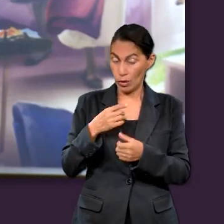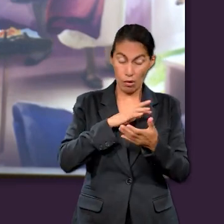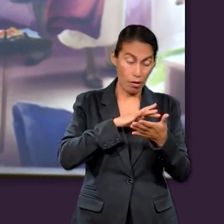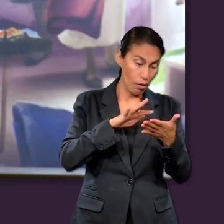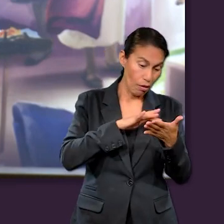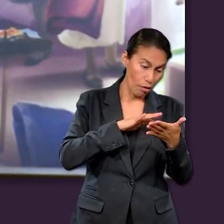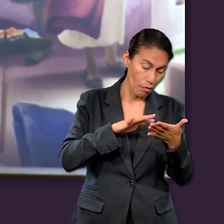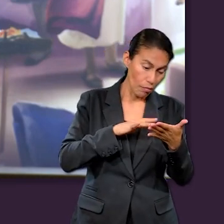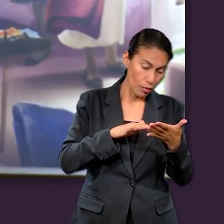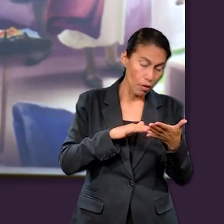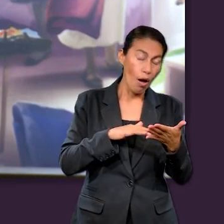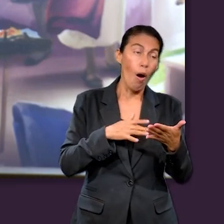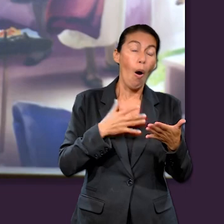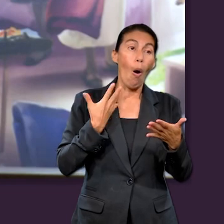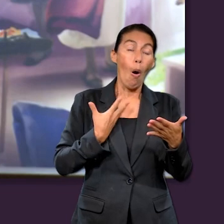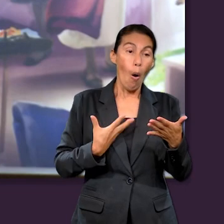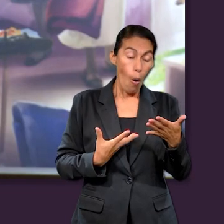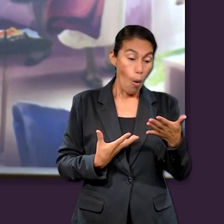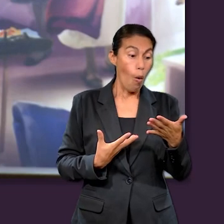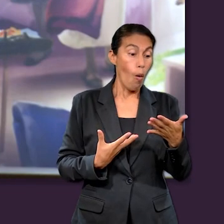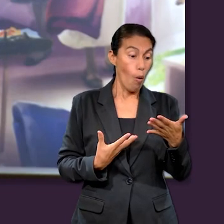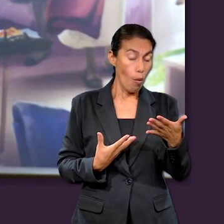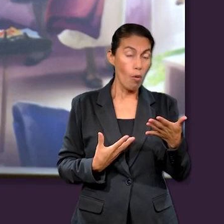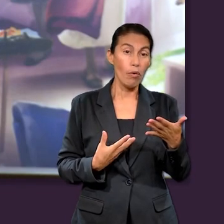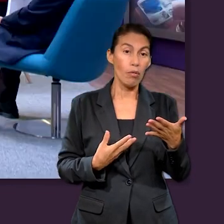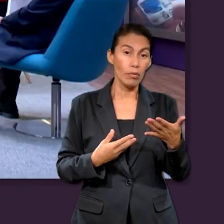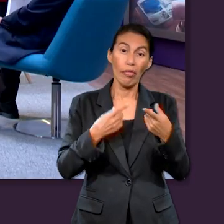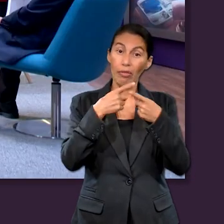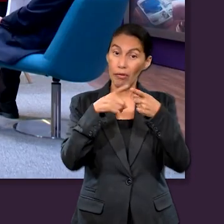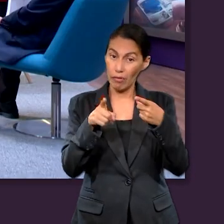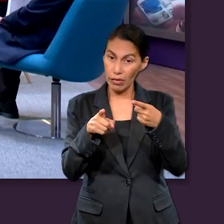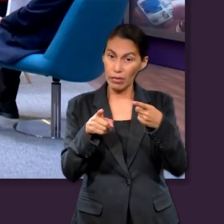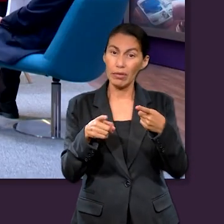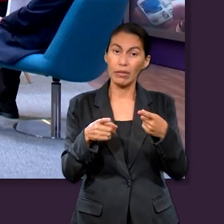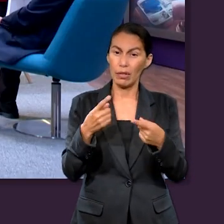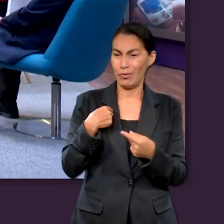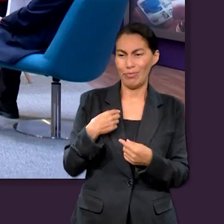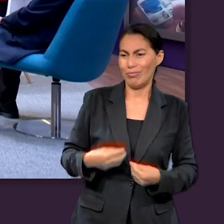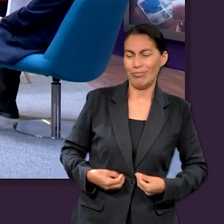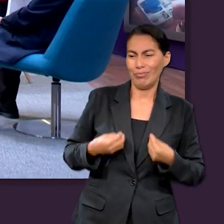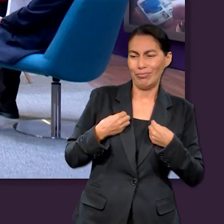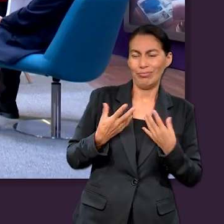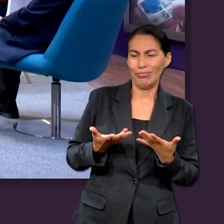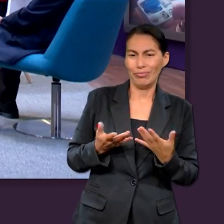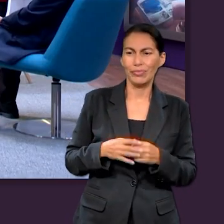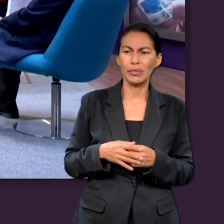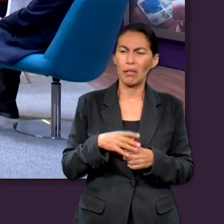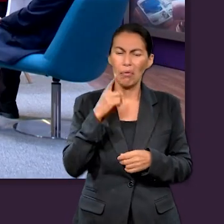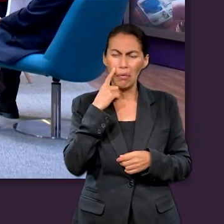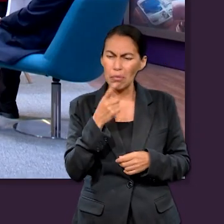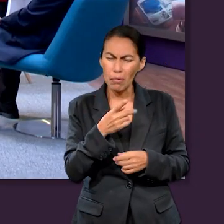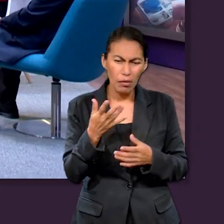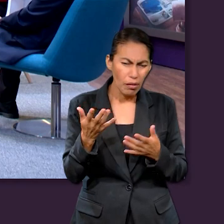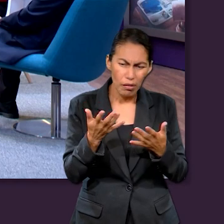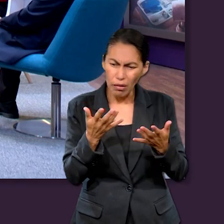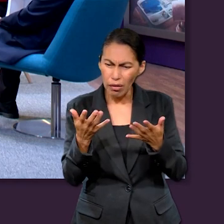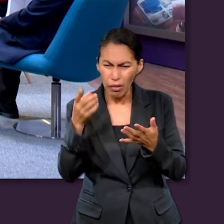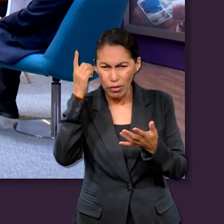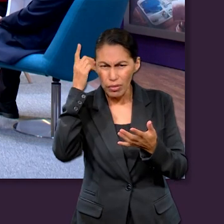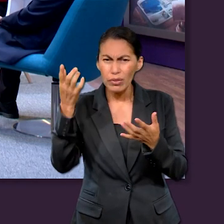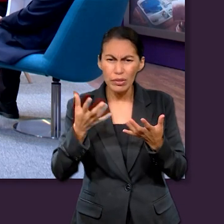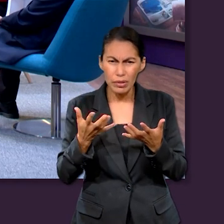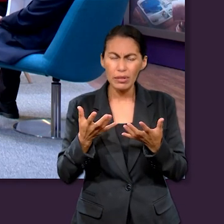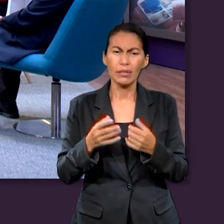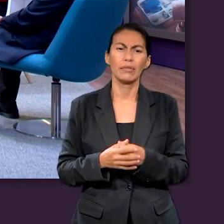época leemos el libro de Job, nos puede parecer asombroso, porque lo vemos desde un punto externo y podemos comprender esas diferentes